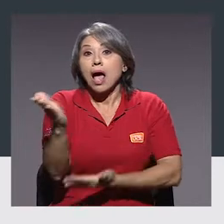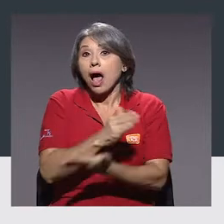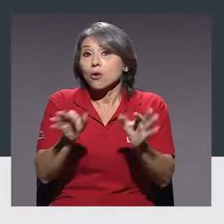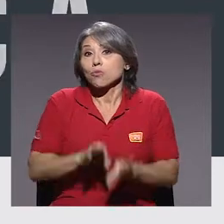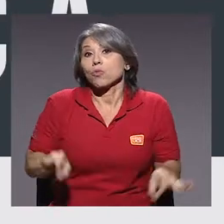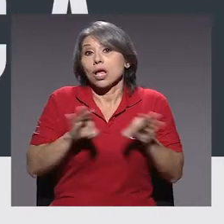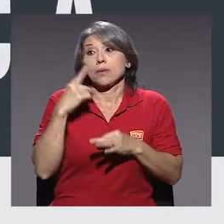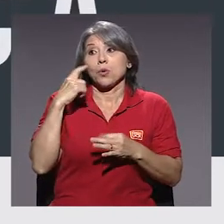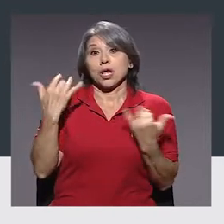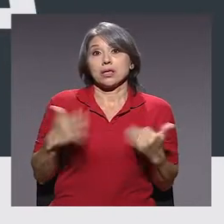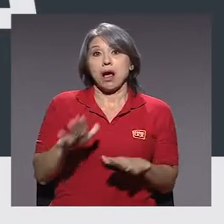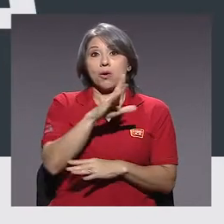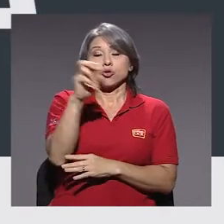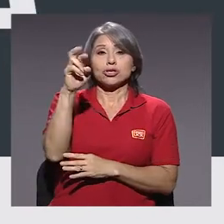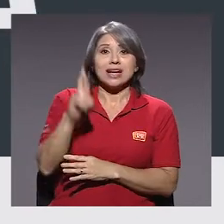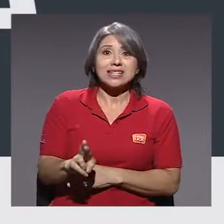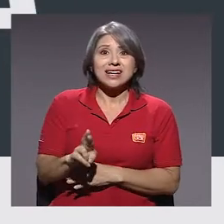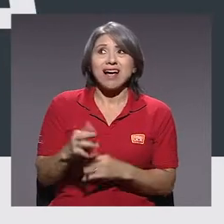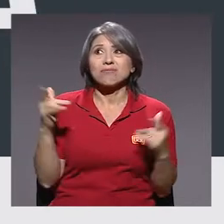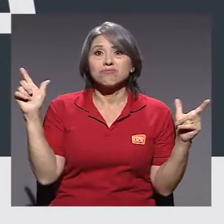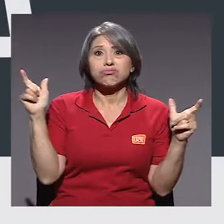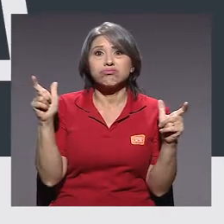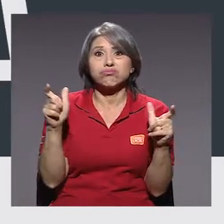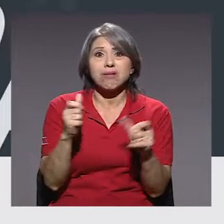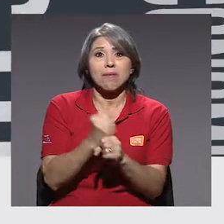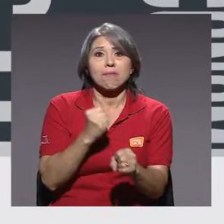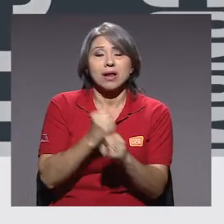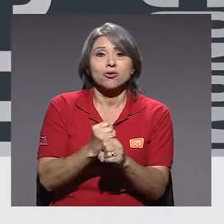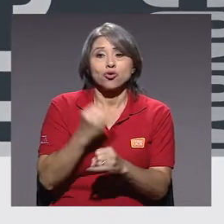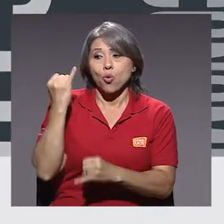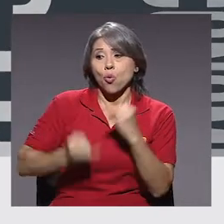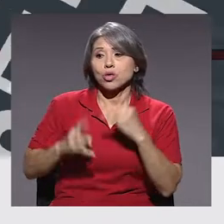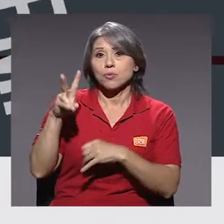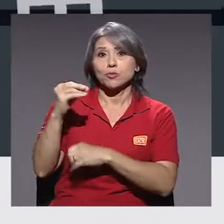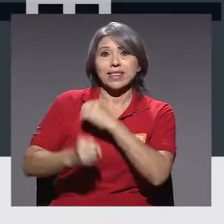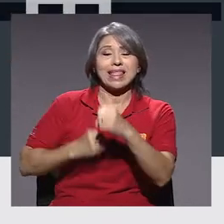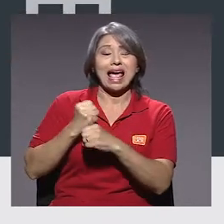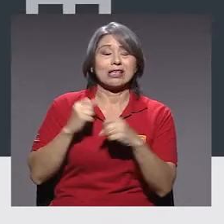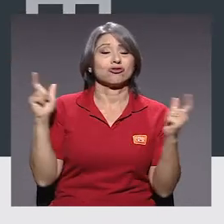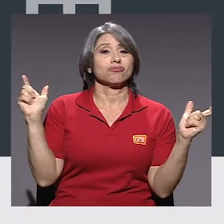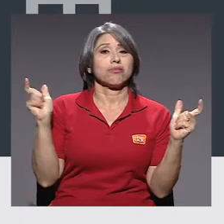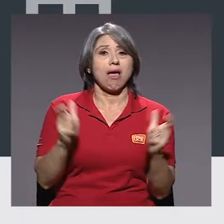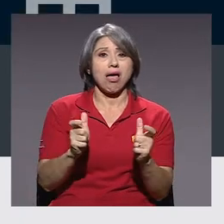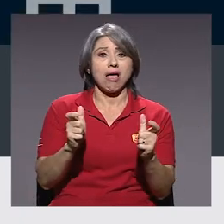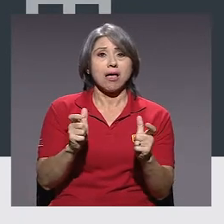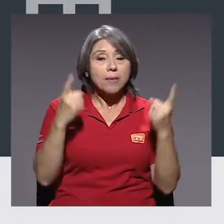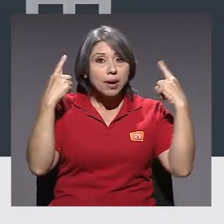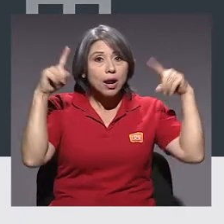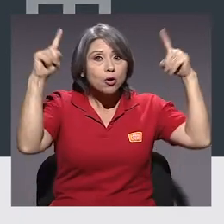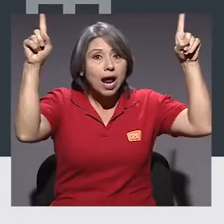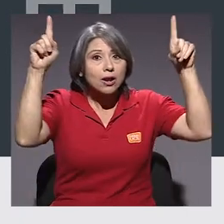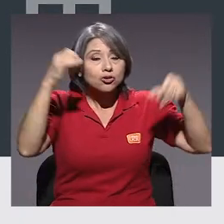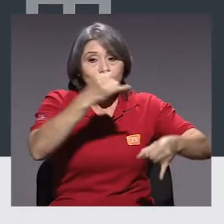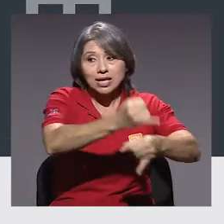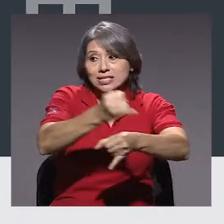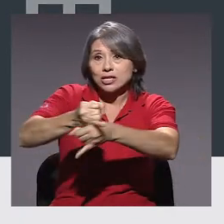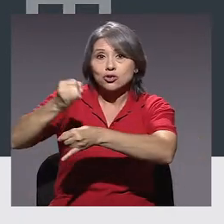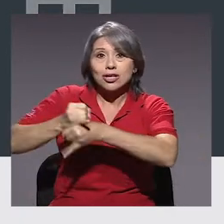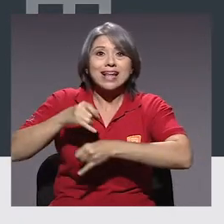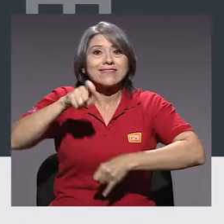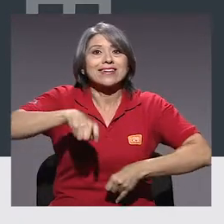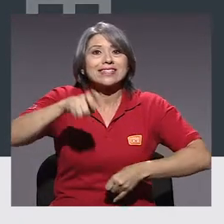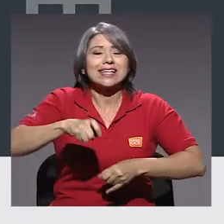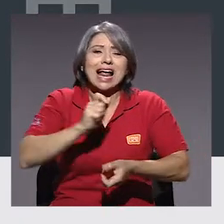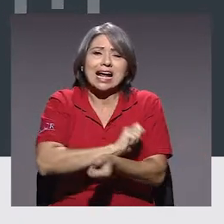algo importante considerando que Costa Rica registra la mayor merma de empleos de los últimos 20 años. Para lograrlo, la